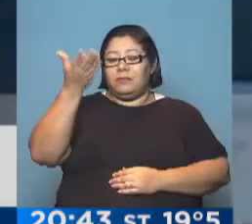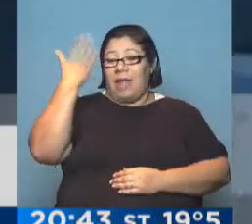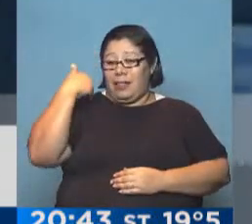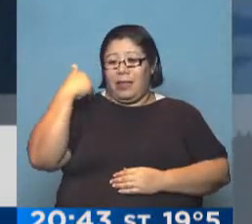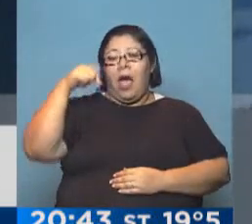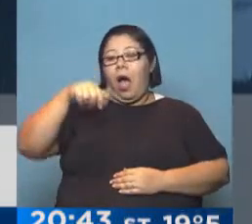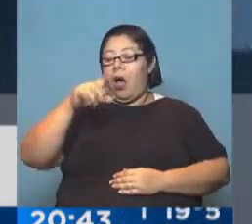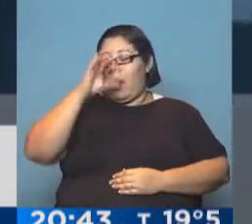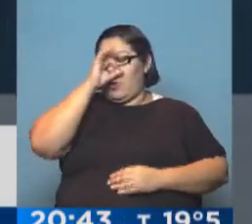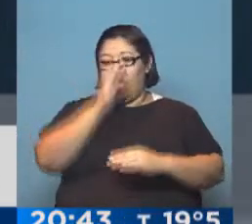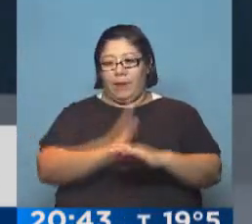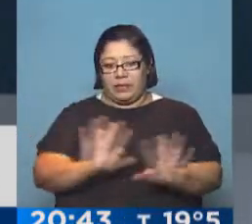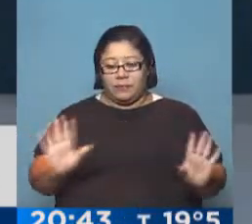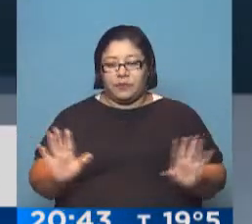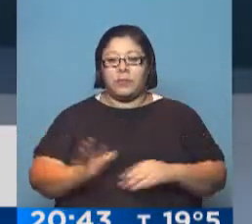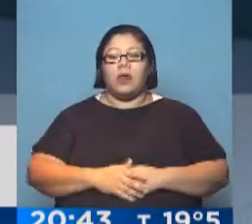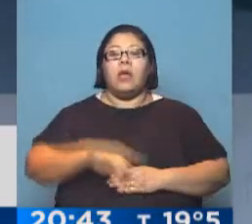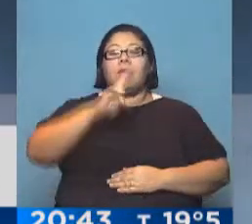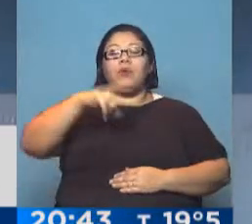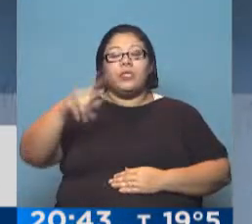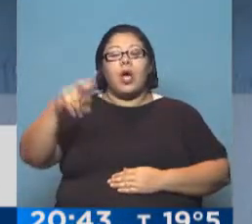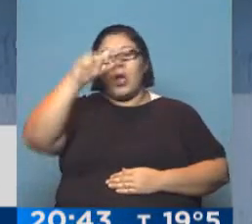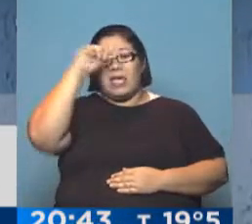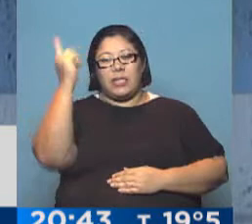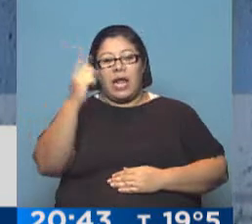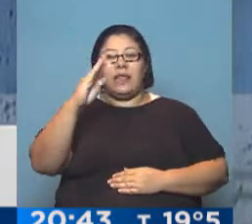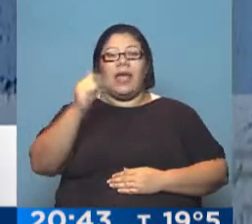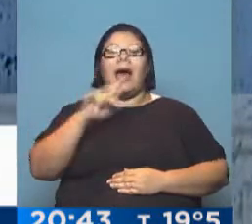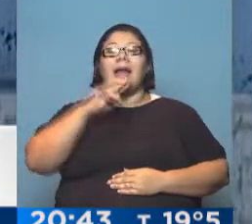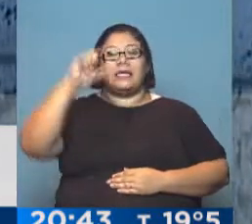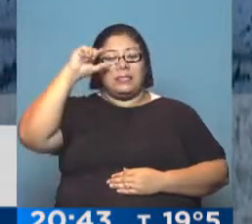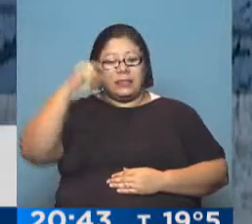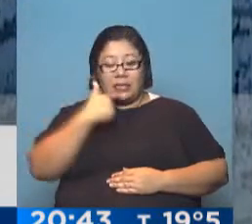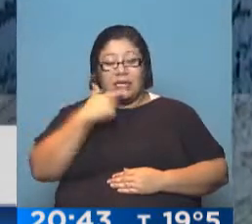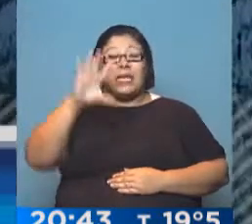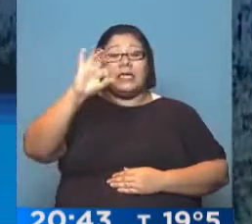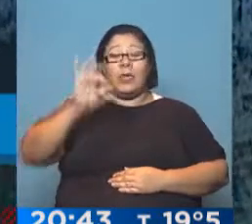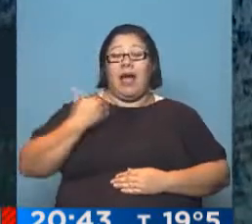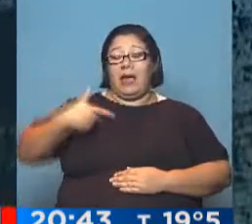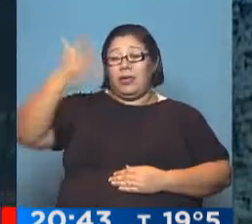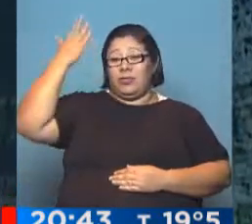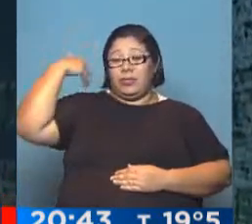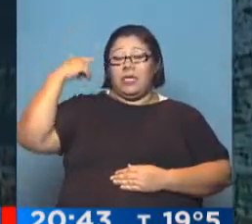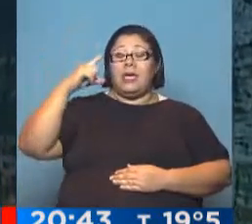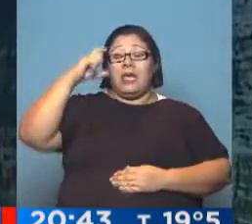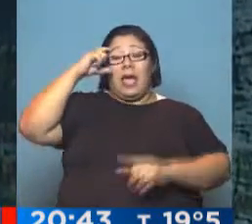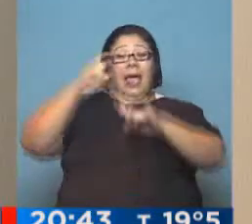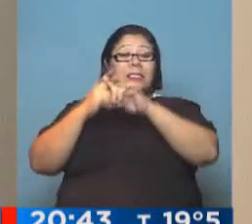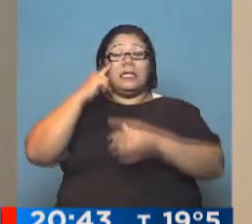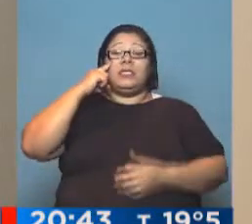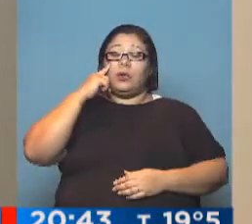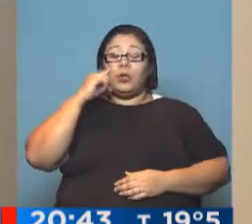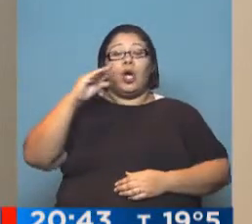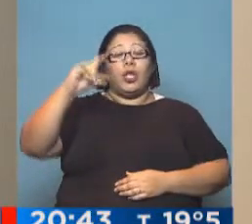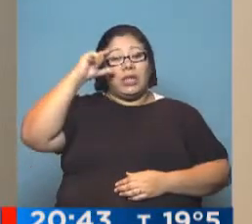se podrán revivir en el Museo Nacional de Bellas Artes. A medio siglo del Ditella, intentará mostrarse como